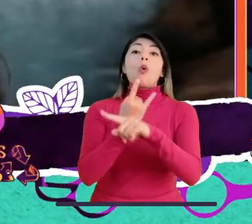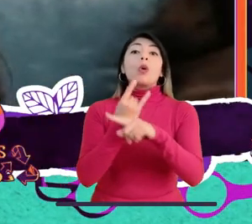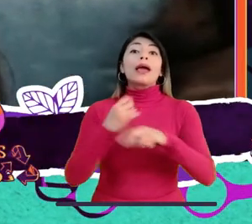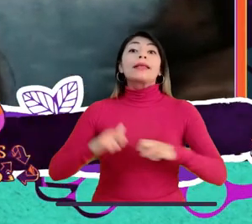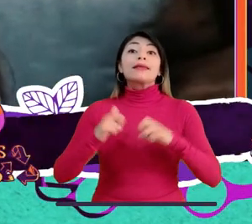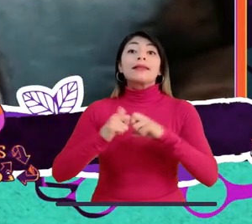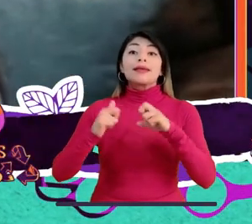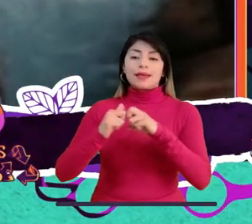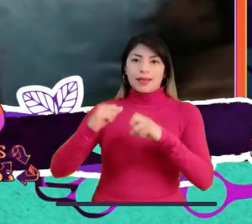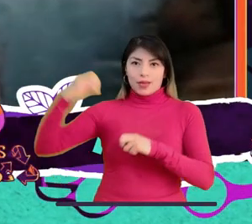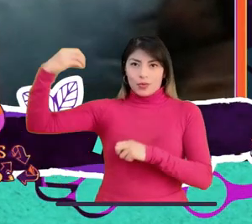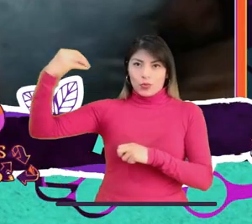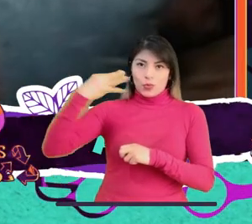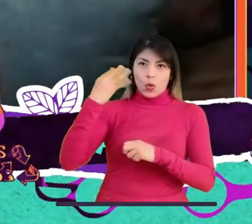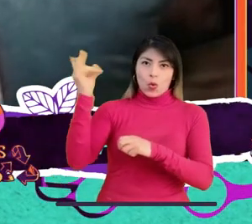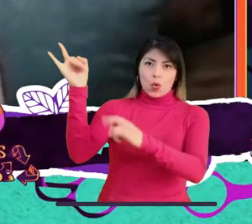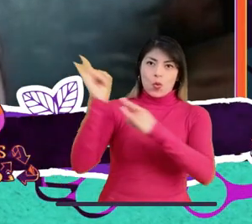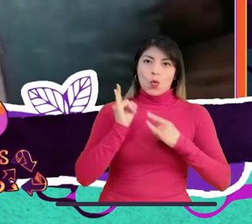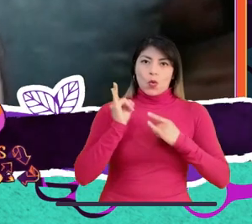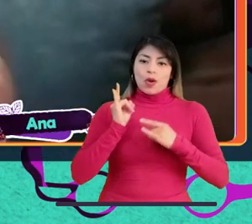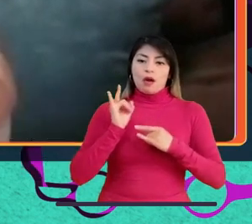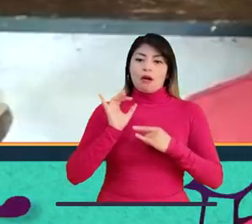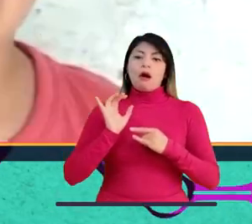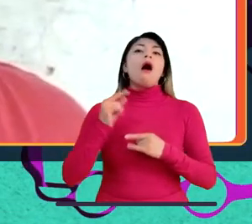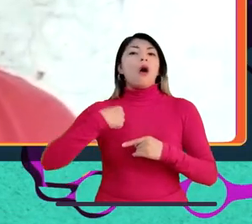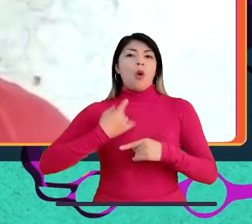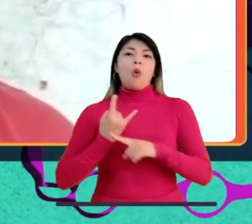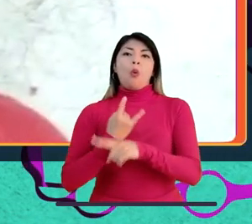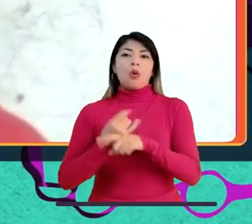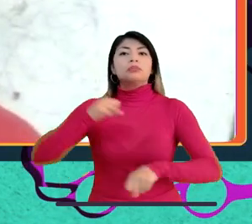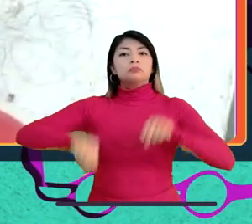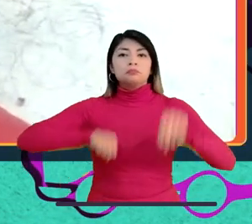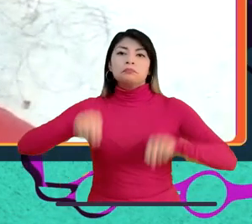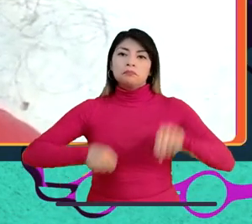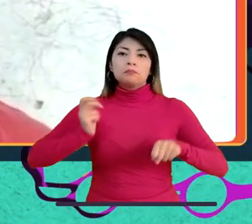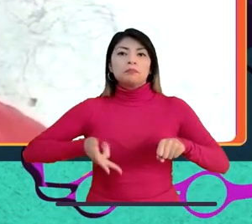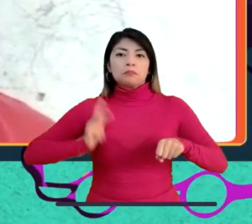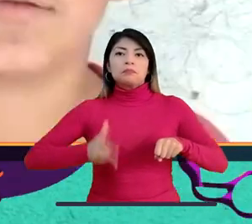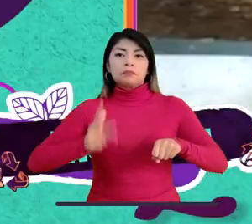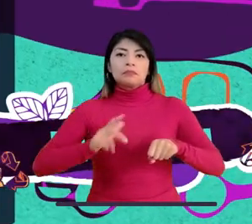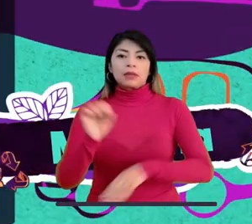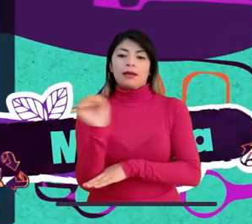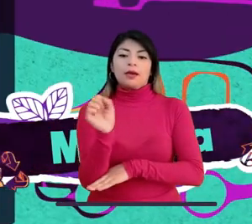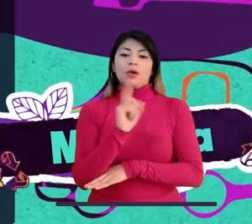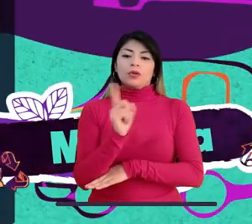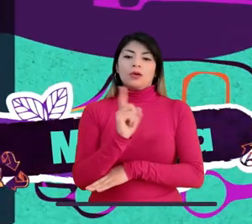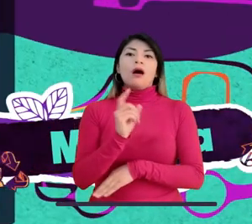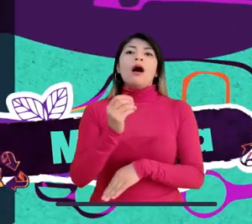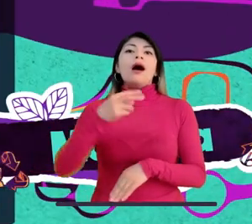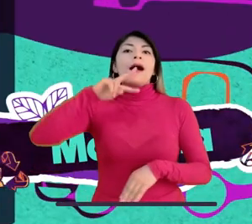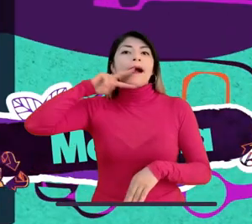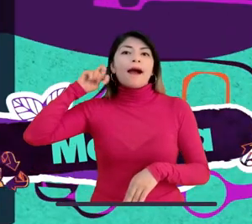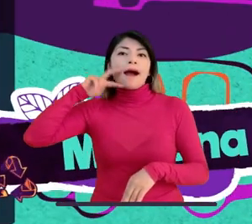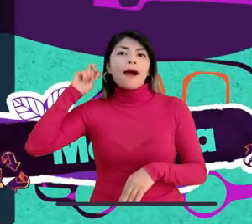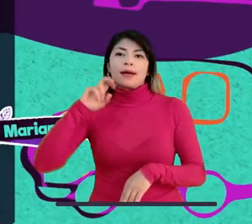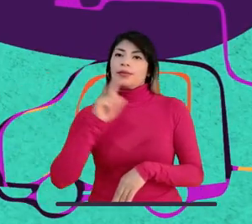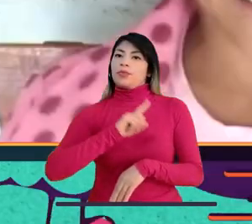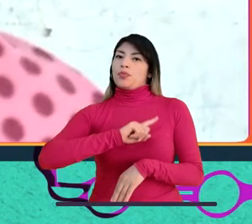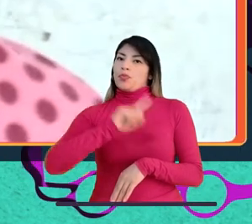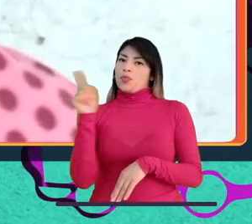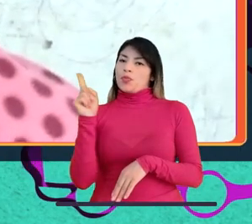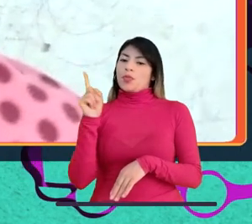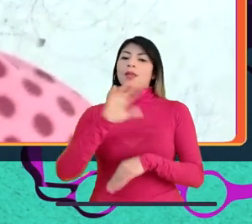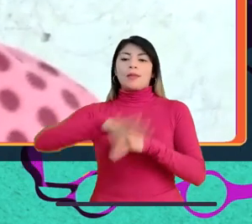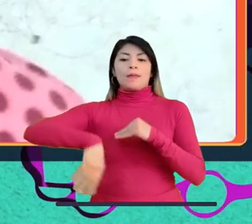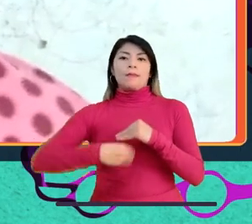energía solar y haciendo energía con el aire. Transportándome en bicicleta o caminando. No consumiendo tanta carne de res.